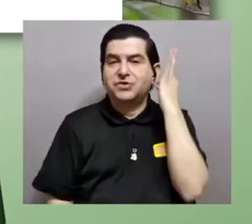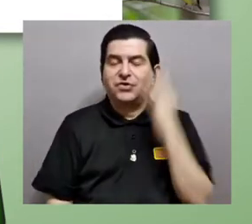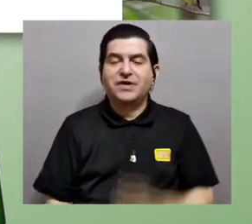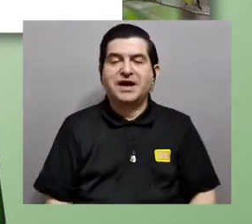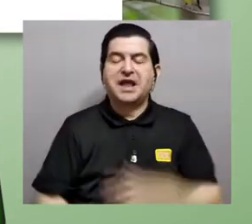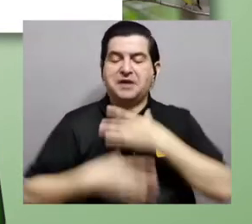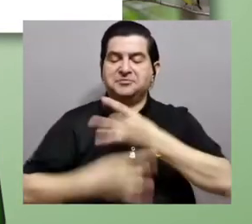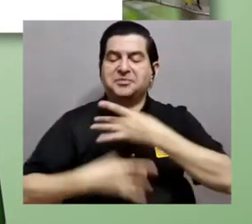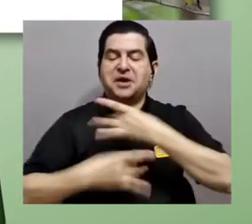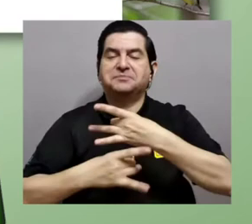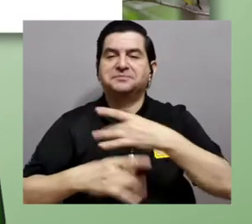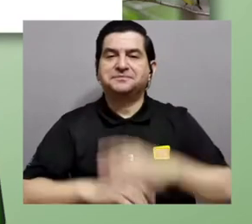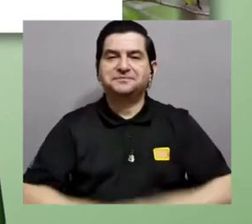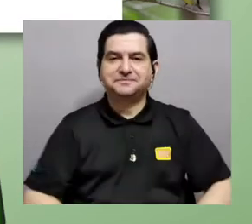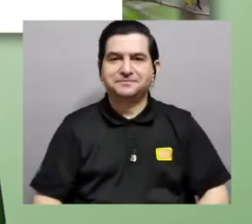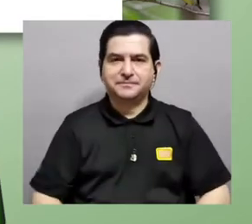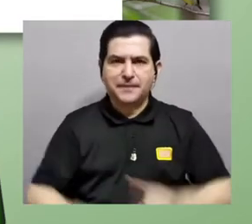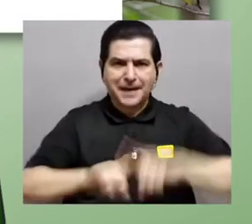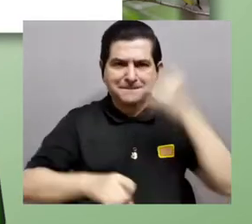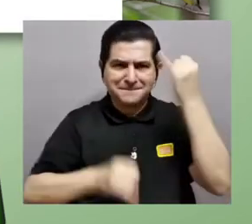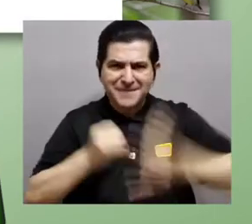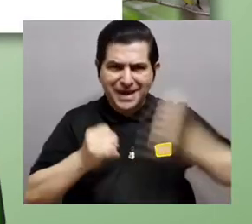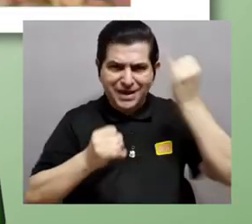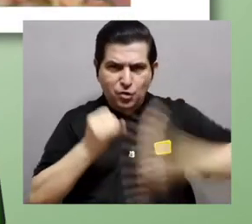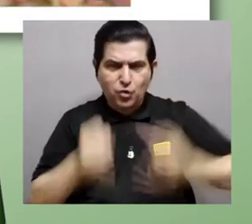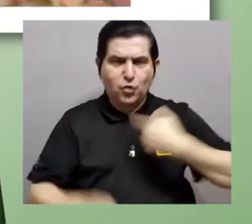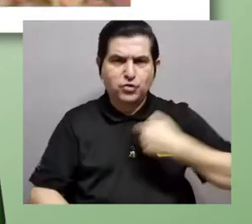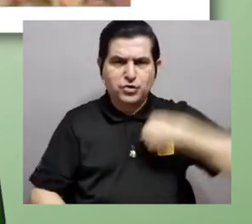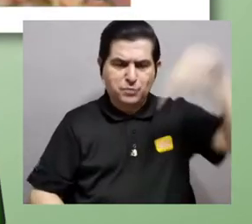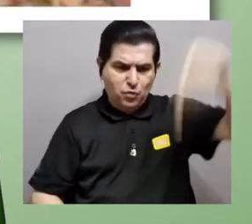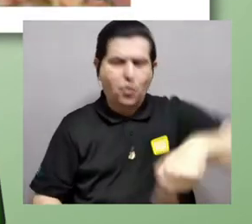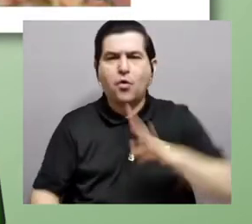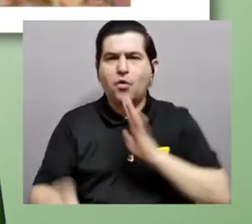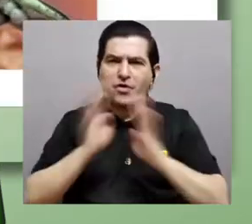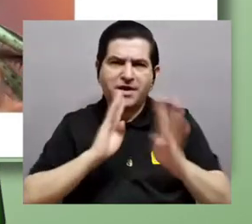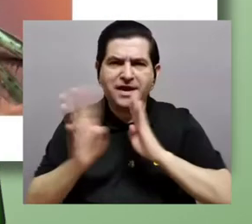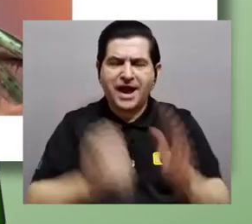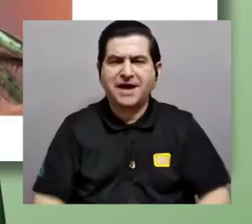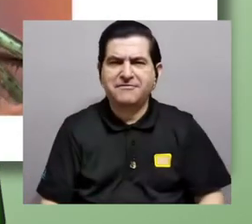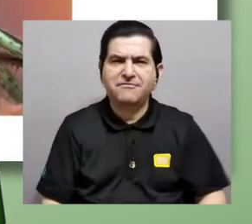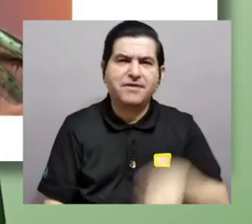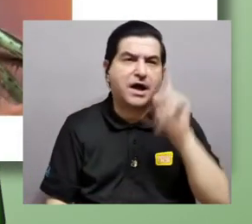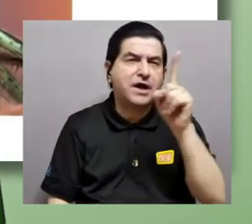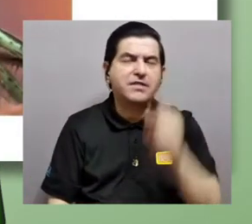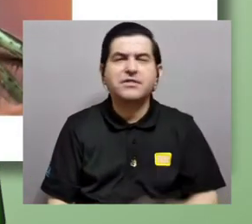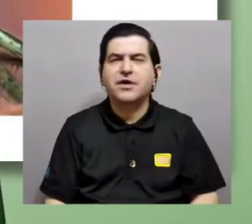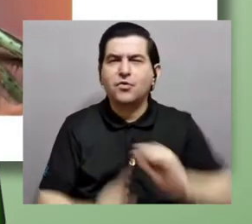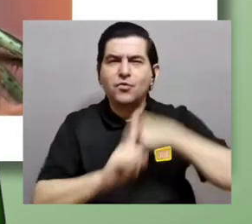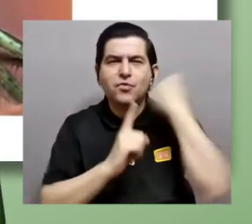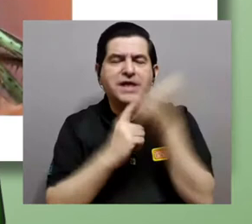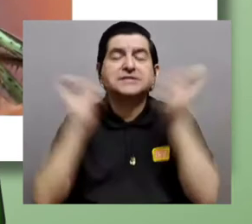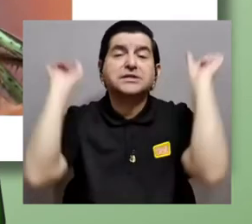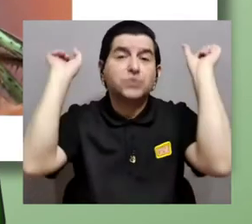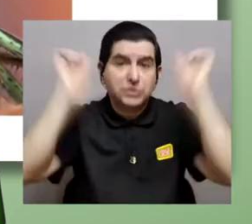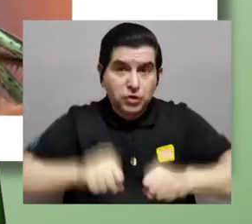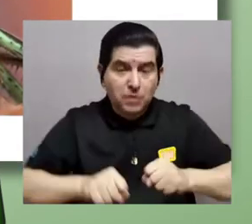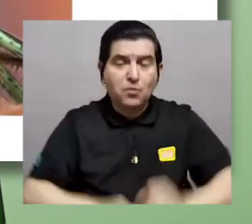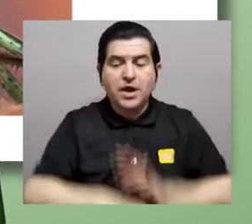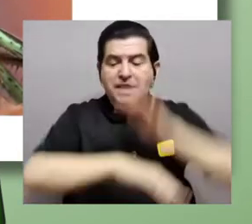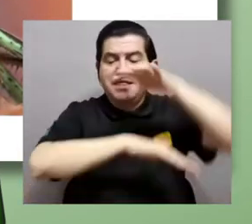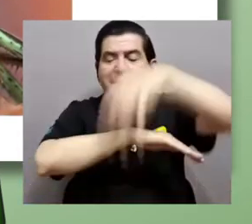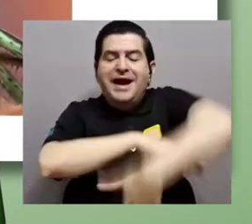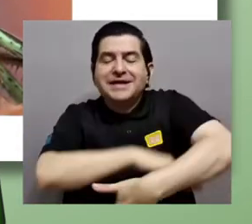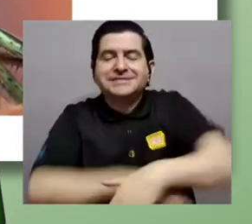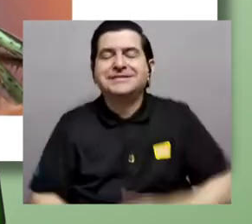Ok, pero lo último que quiero hacer hoy es hablar un poquito de uno de los desenlaces posibles de esta cascada sexual